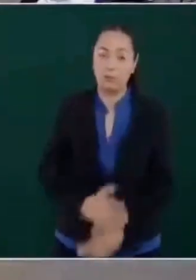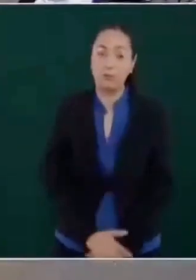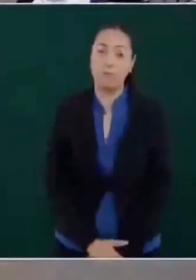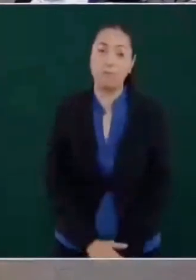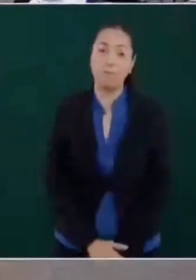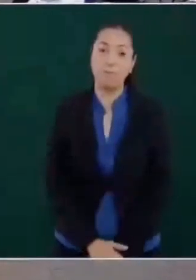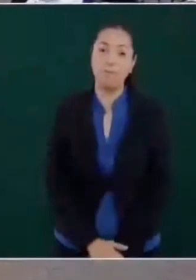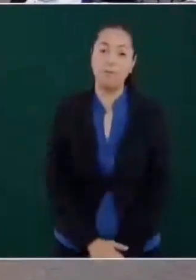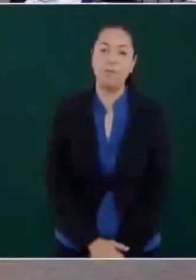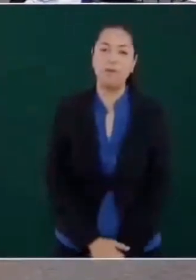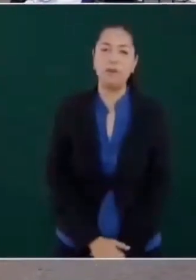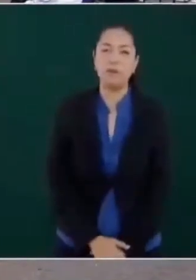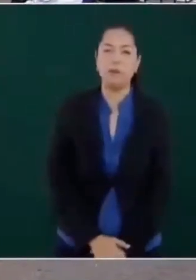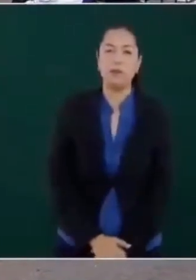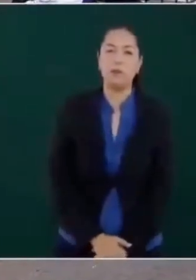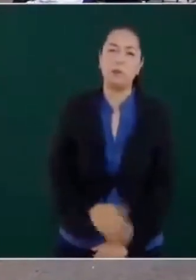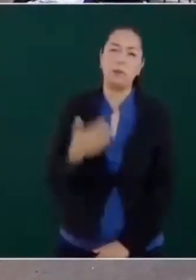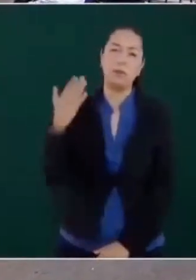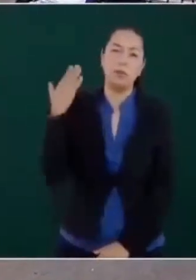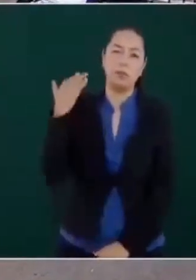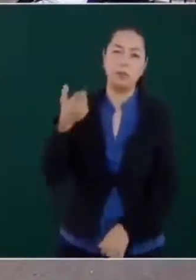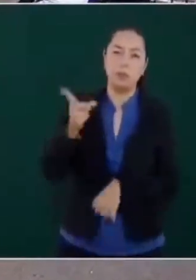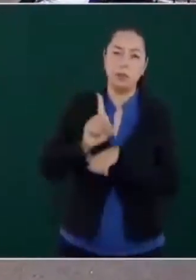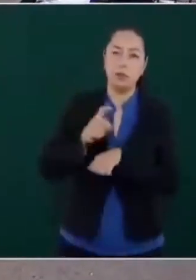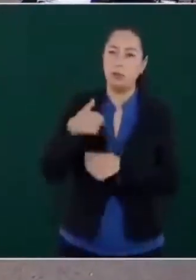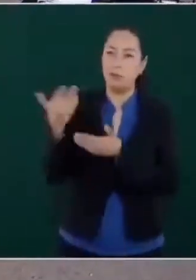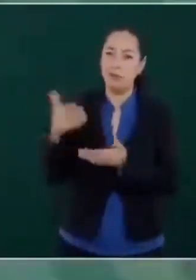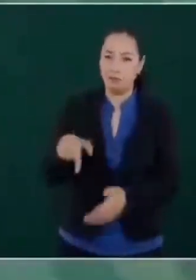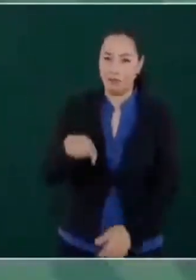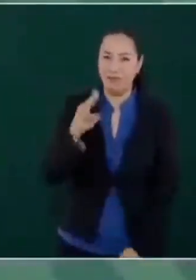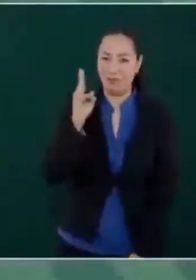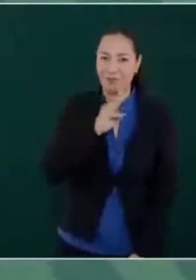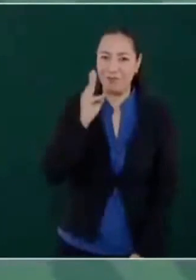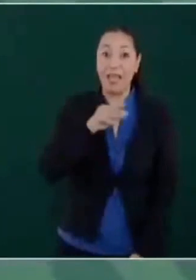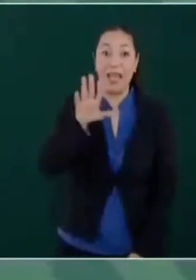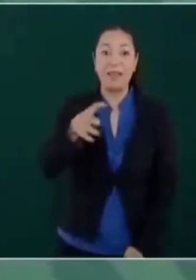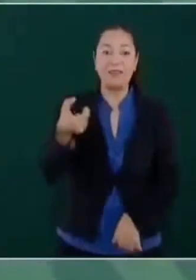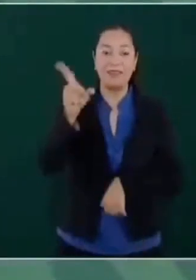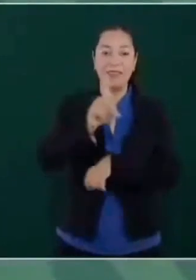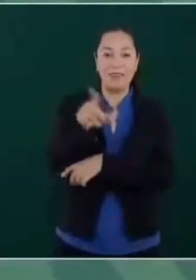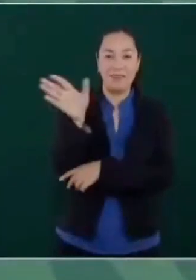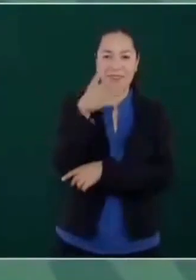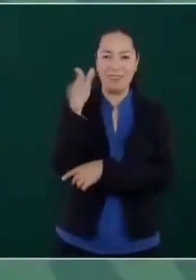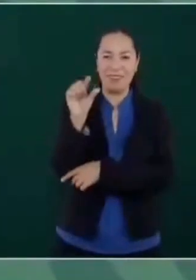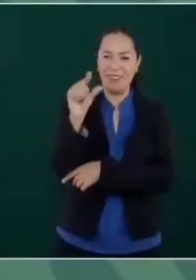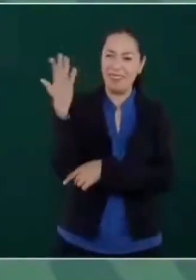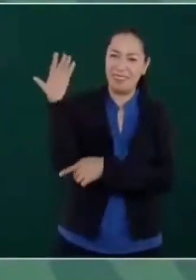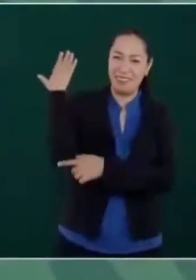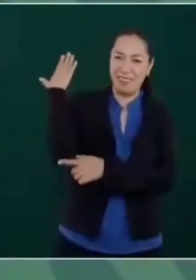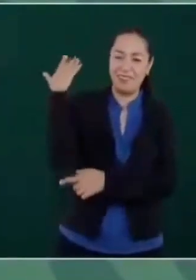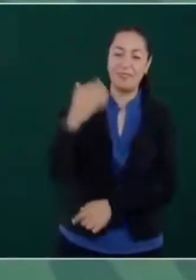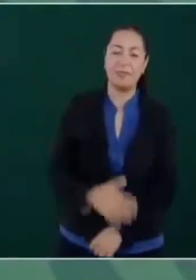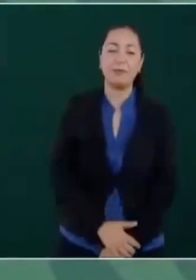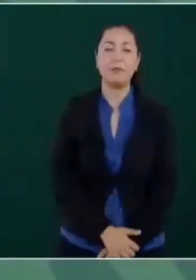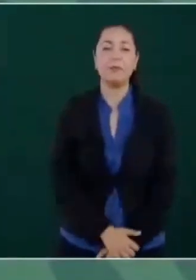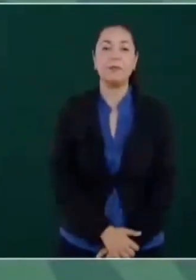El otro día estuve aquí, en Mazatlán. Ah, pues el día de la bandera, hace poco. Y vamos.